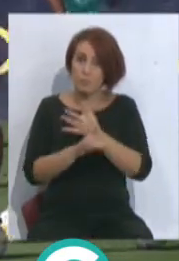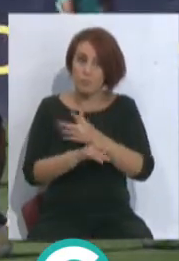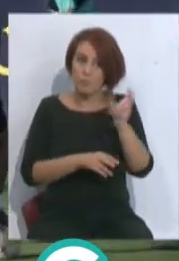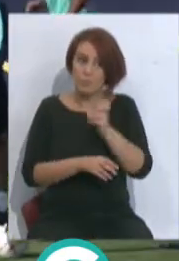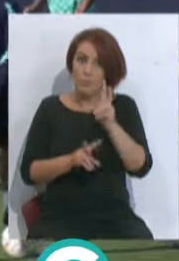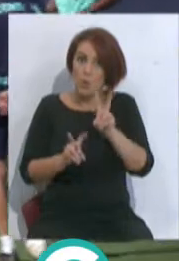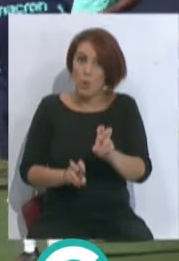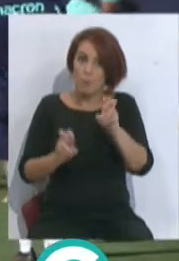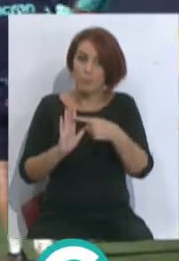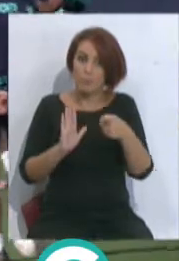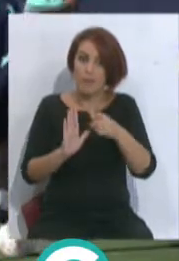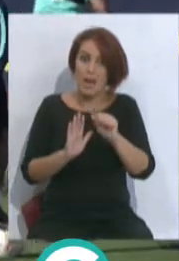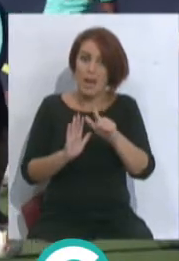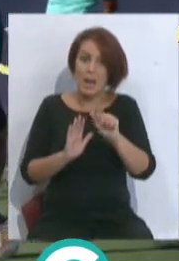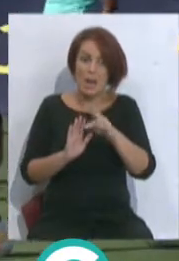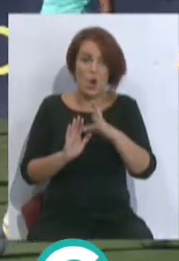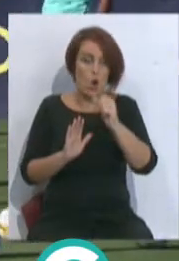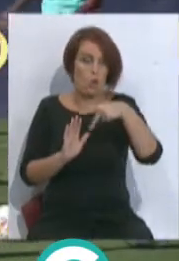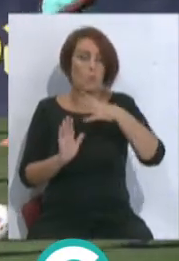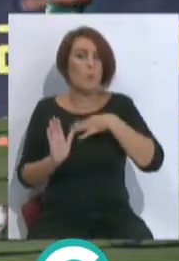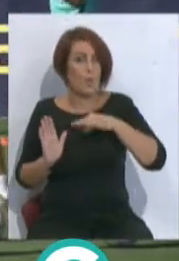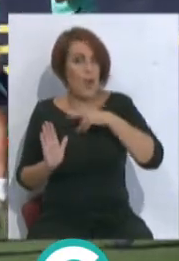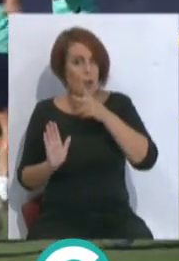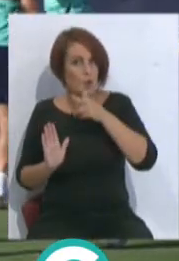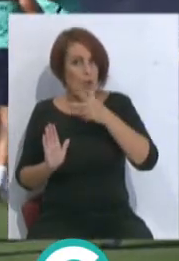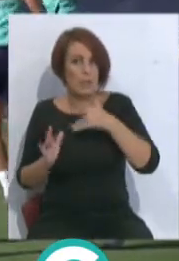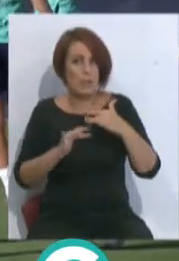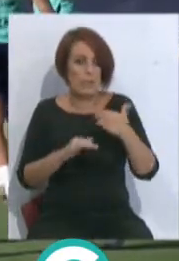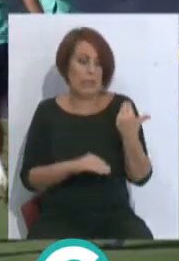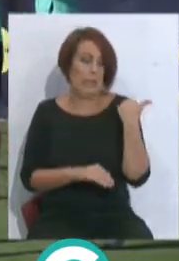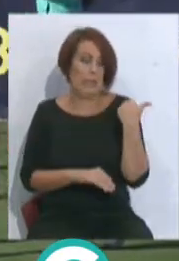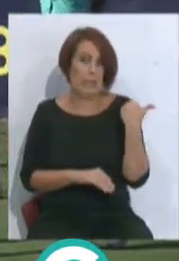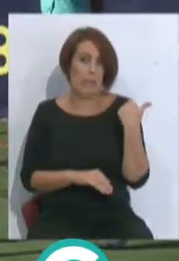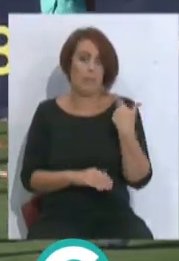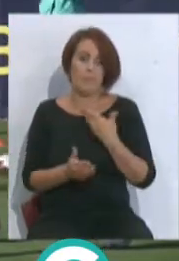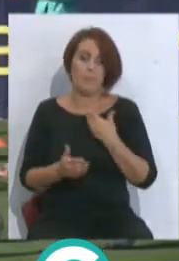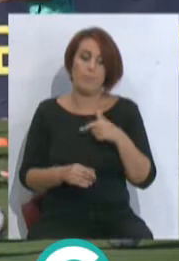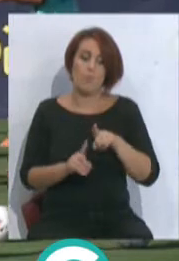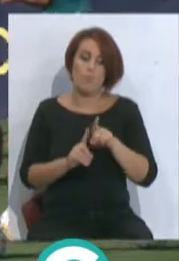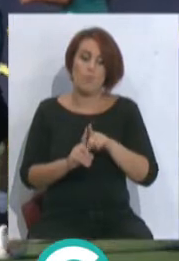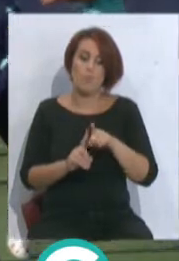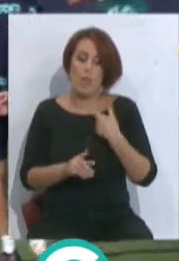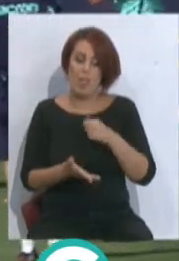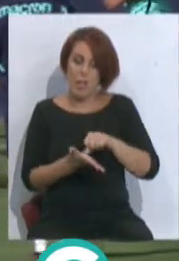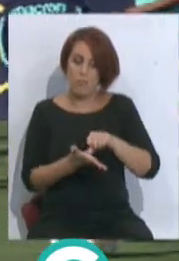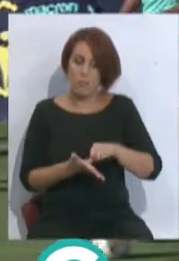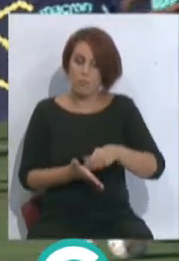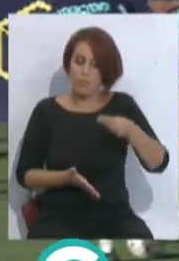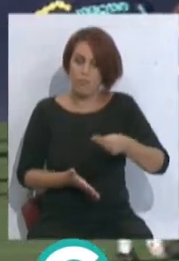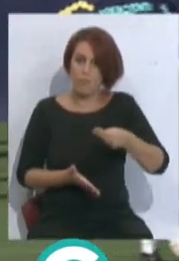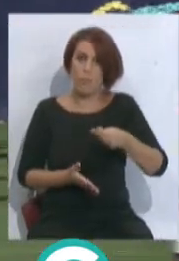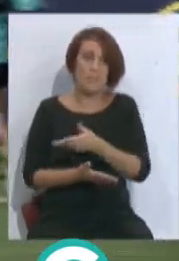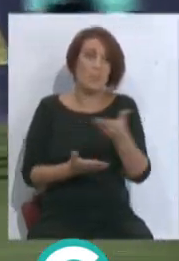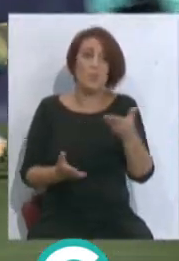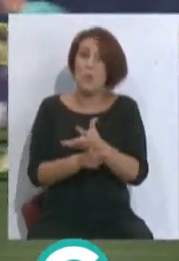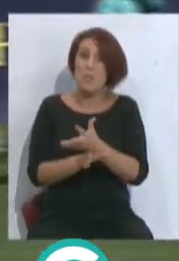nuevos, exceptuando a Tomás Alarcón y quizás a Aroyán, que en los últimos partidos está decantándose como un central en condiciones, el resto de jugadores no